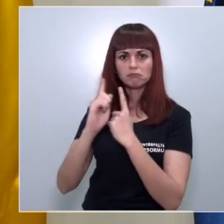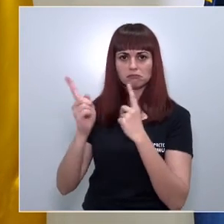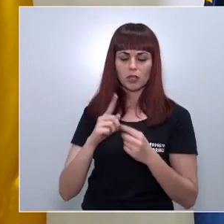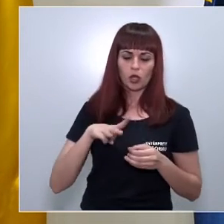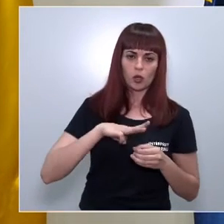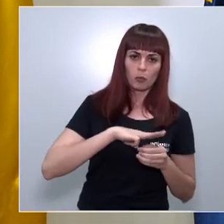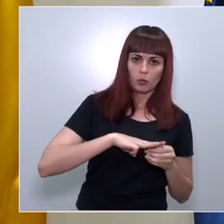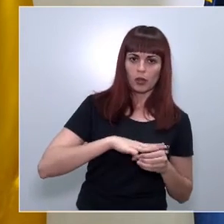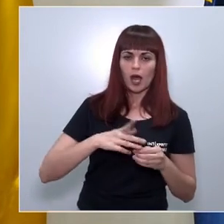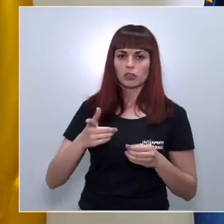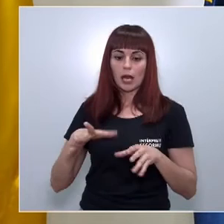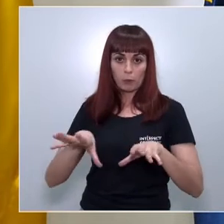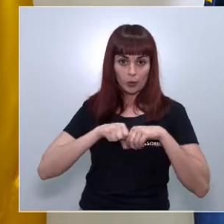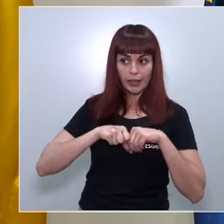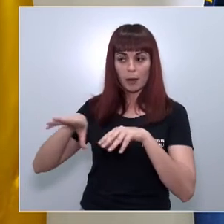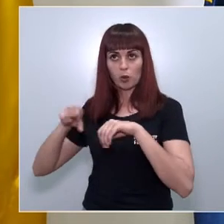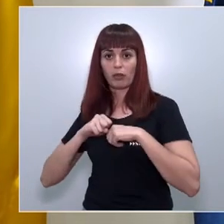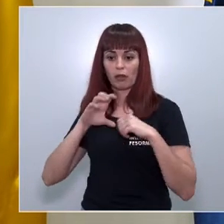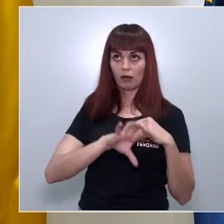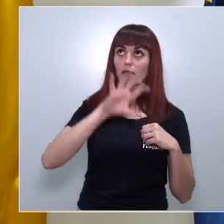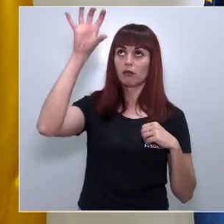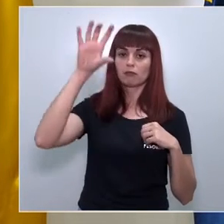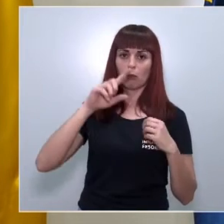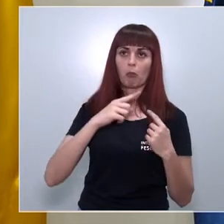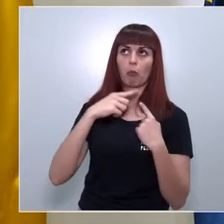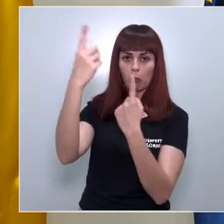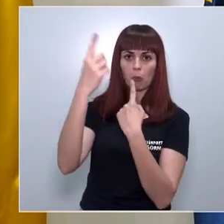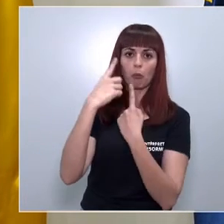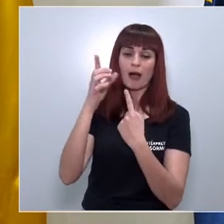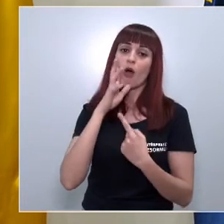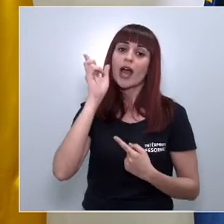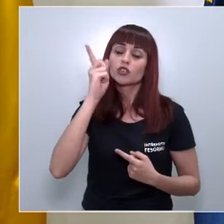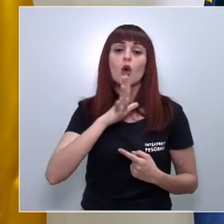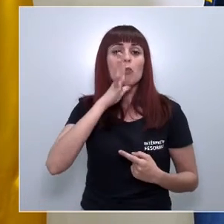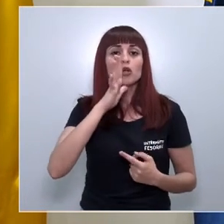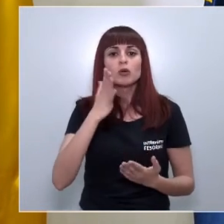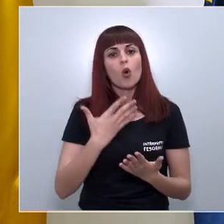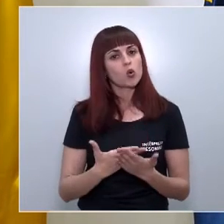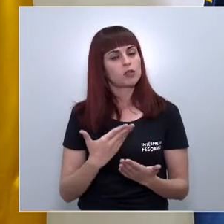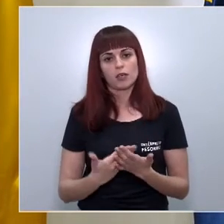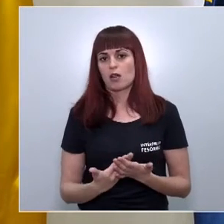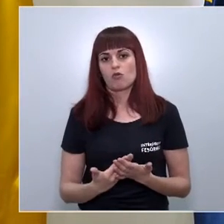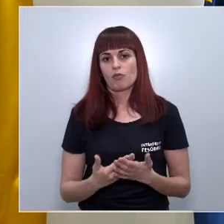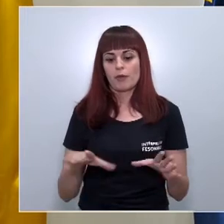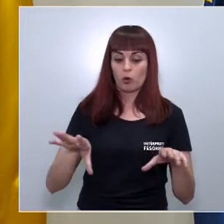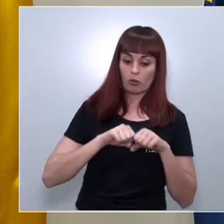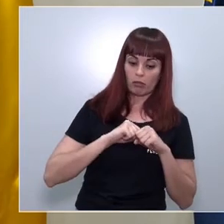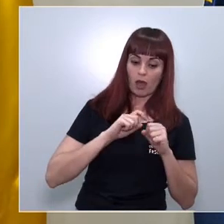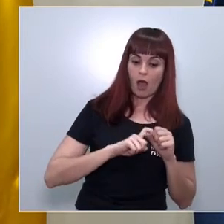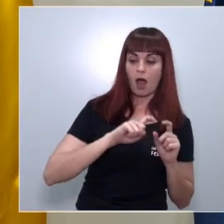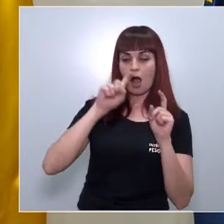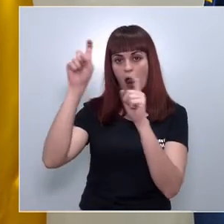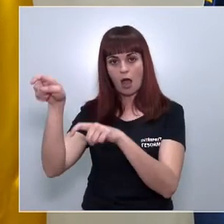provincia ahora mismo solamente por razones laborales o justificadas se puede trasladar a una persona de provincia a provincia el problema es que